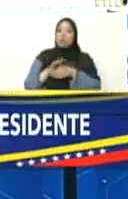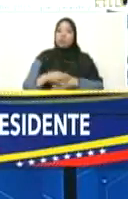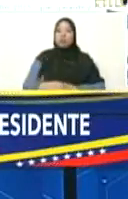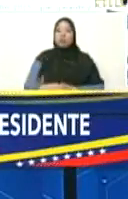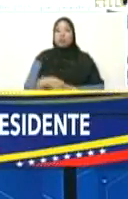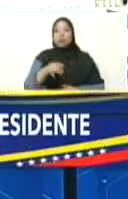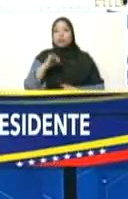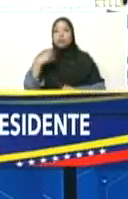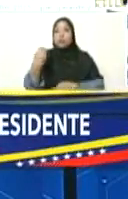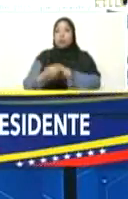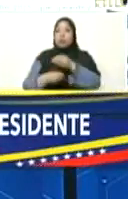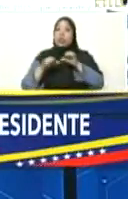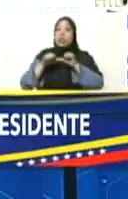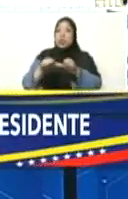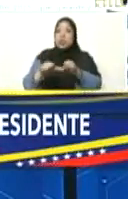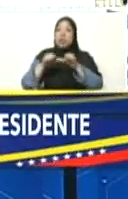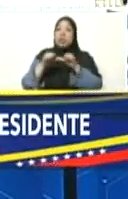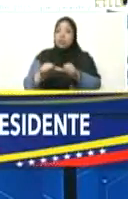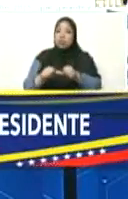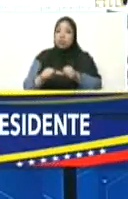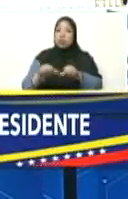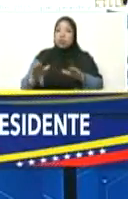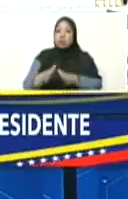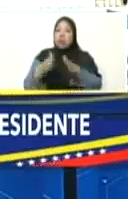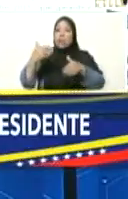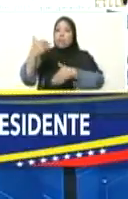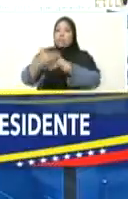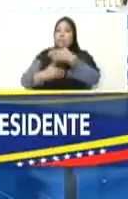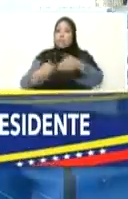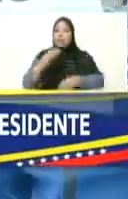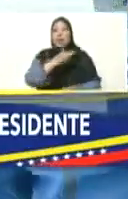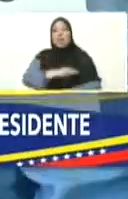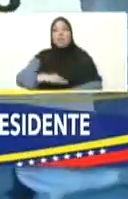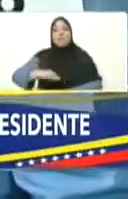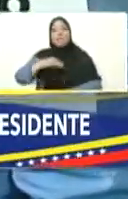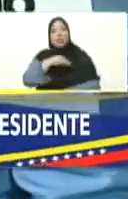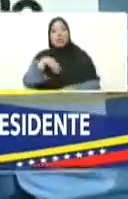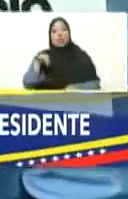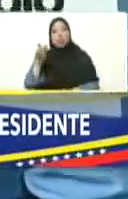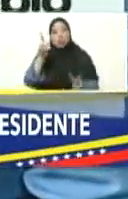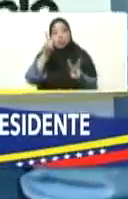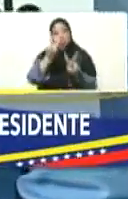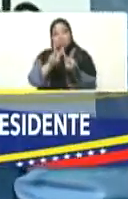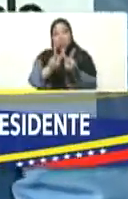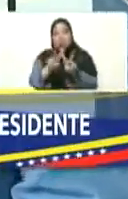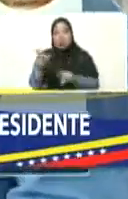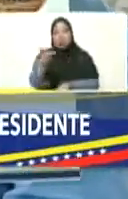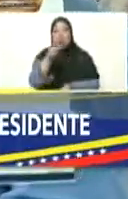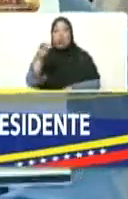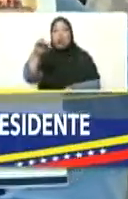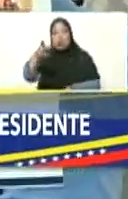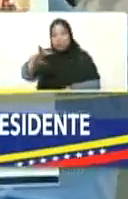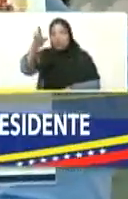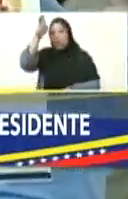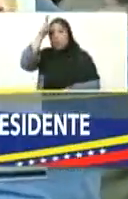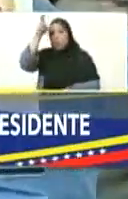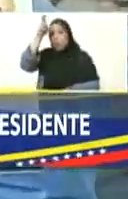eso tenemos que seguir avanzando en la gran misión vivienda Venezuela. Vámonos al estado Falcón,